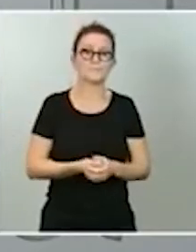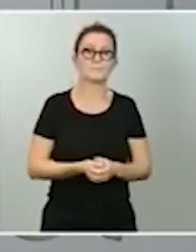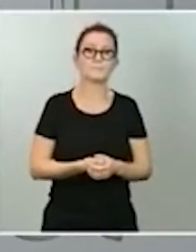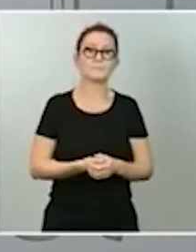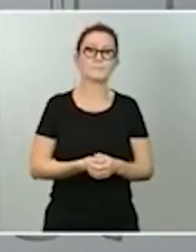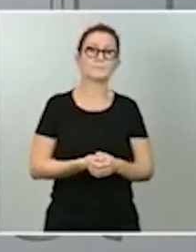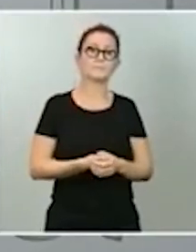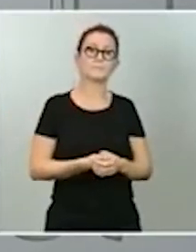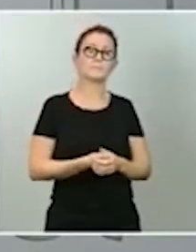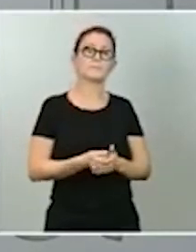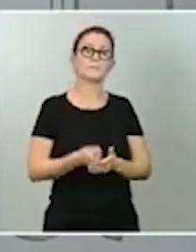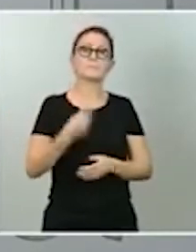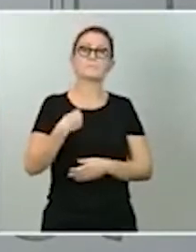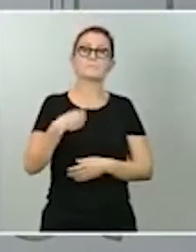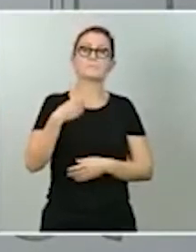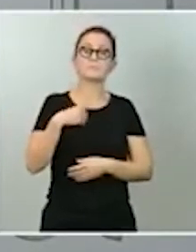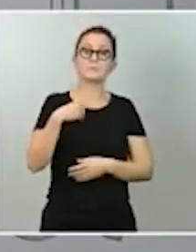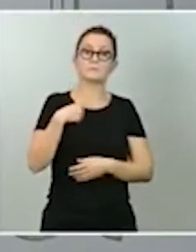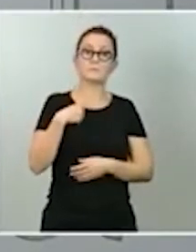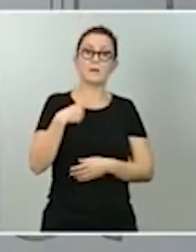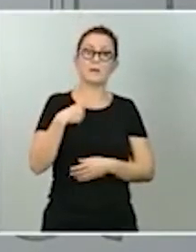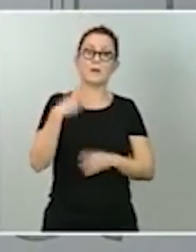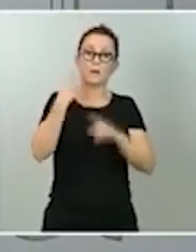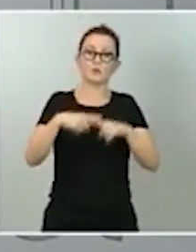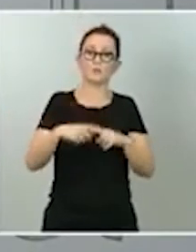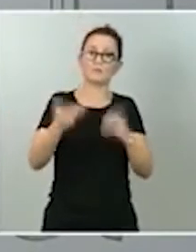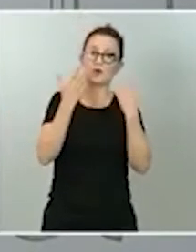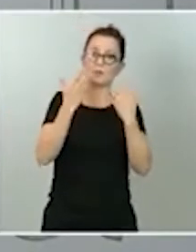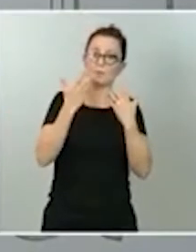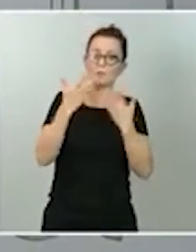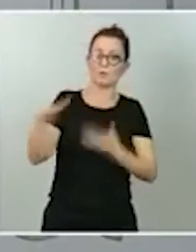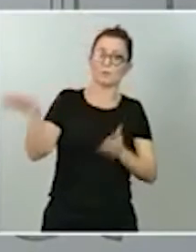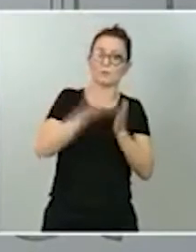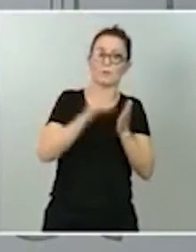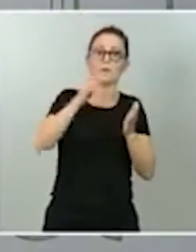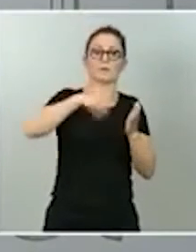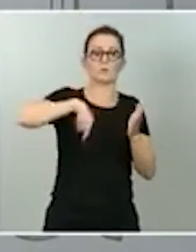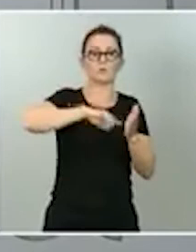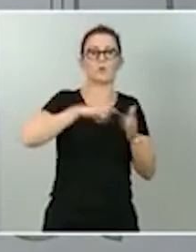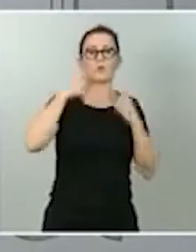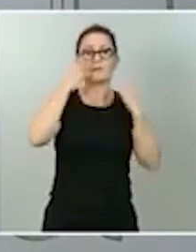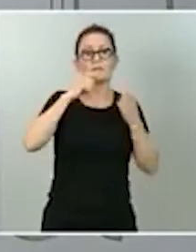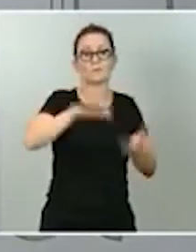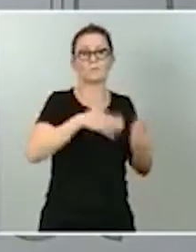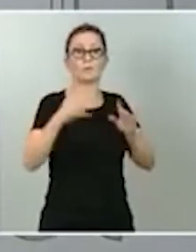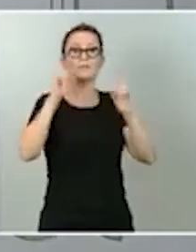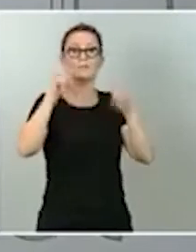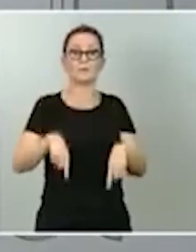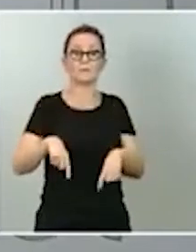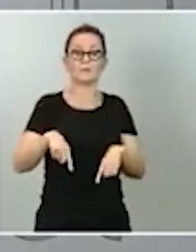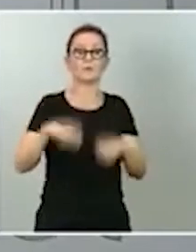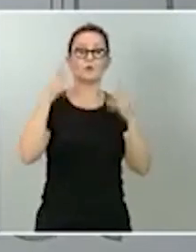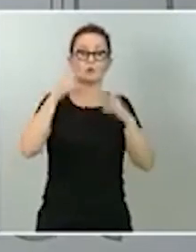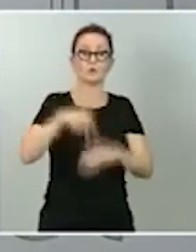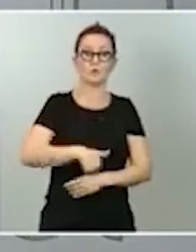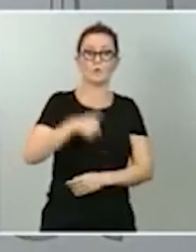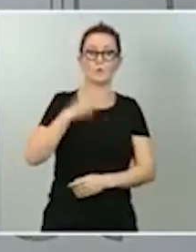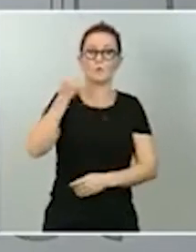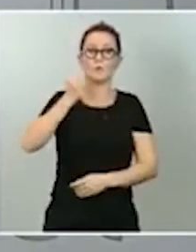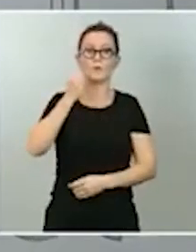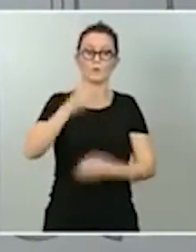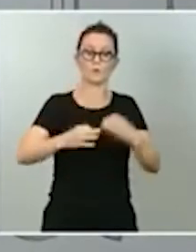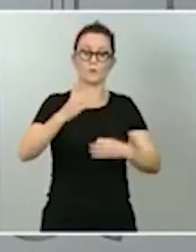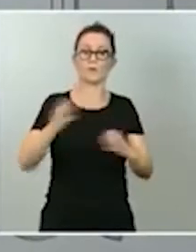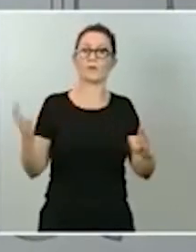recomendaciones que se nos han trasladado. En segundo lugar, lo he dicho anteriormente, el Consejo General del Poder Judicial tiene que ser renovado